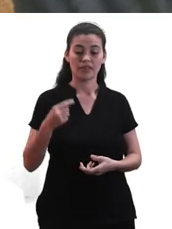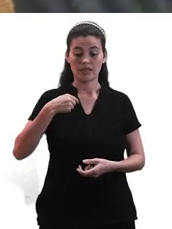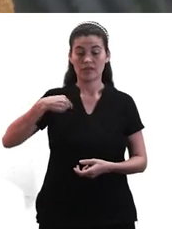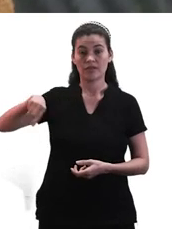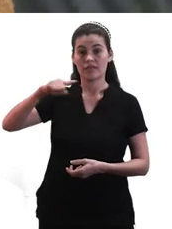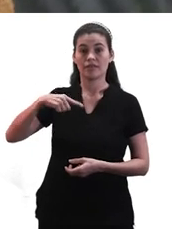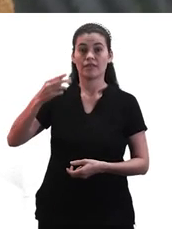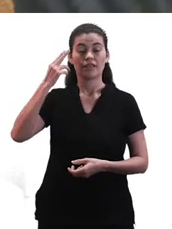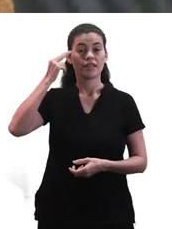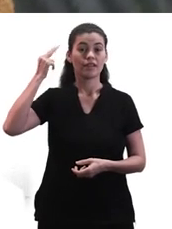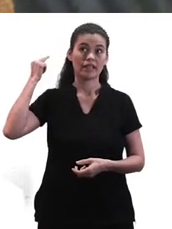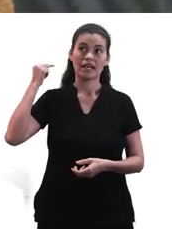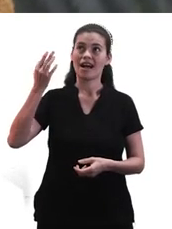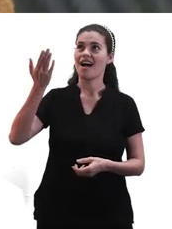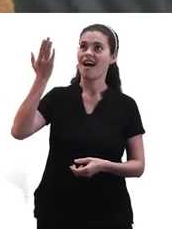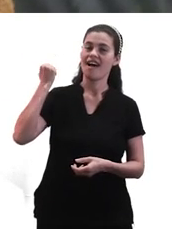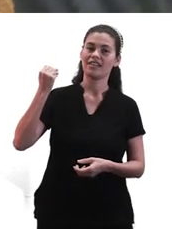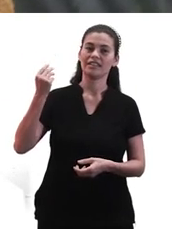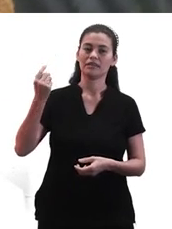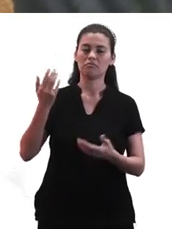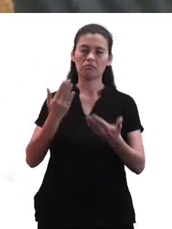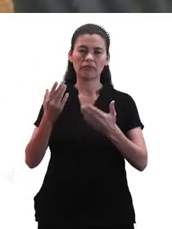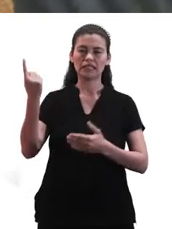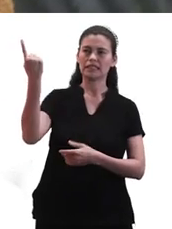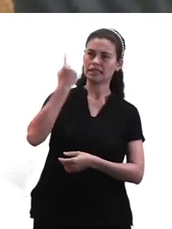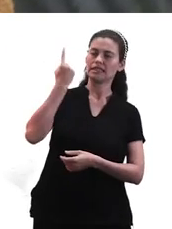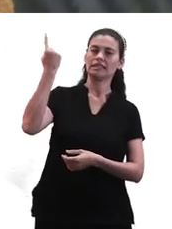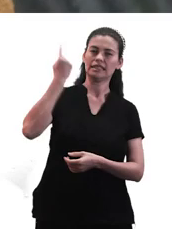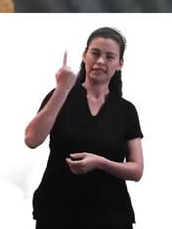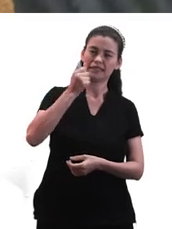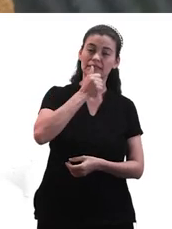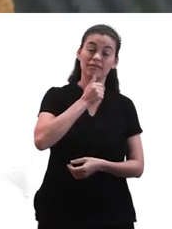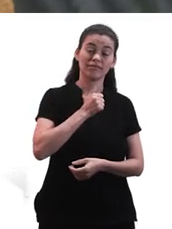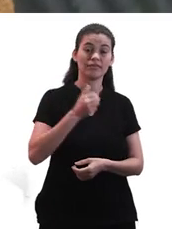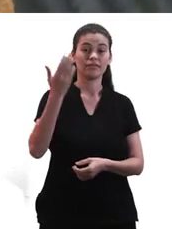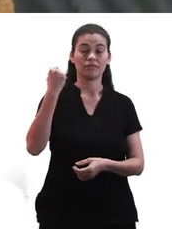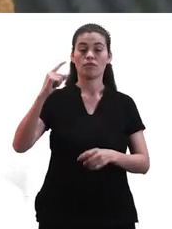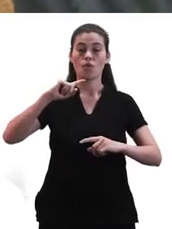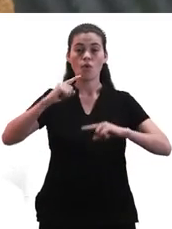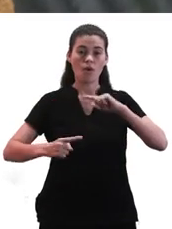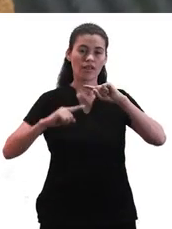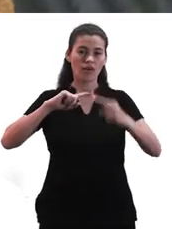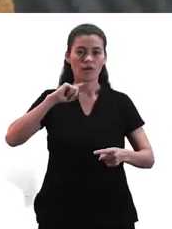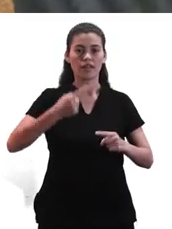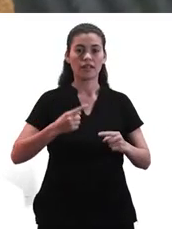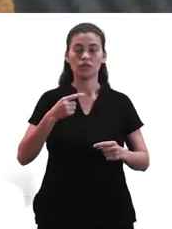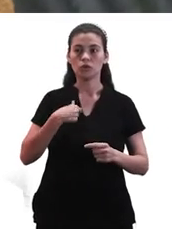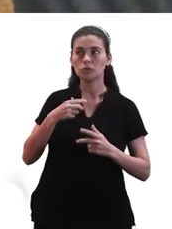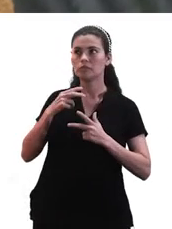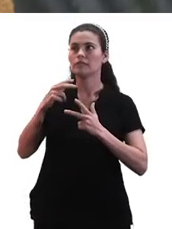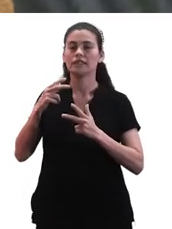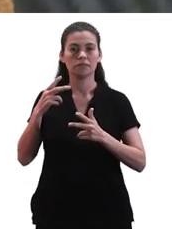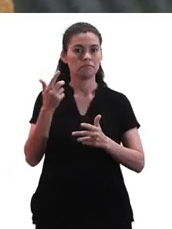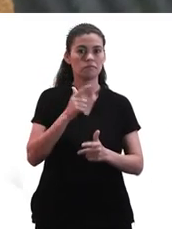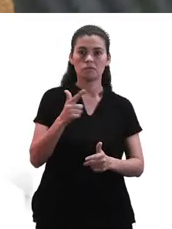experiencia de atender. A veces padres como muy rígidos, a veces con el estilo de crianza un poco autoritario, donde no podíamos hablar, ¿verdad?